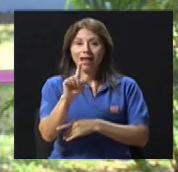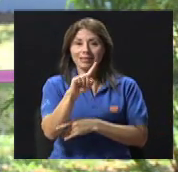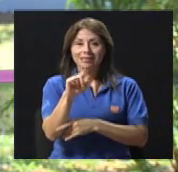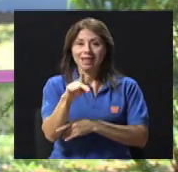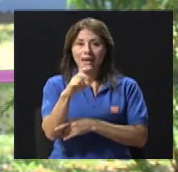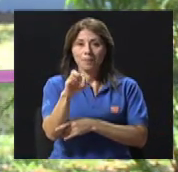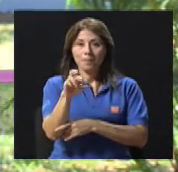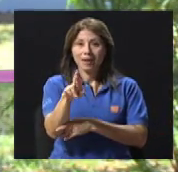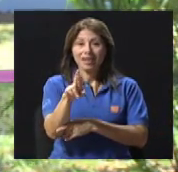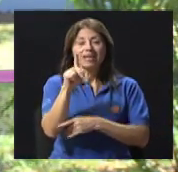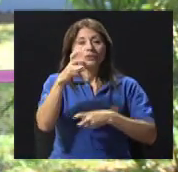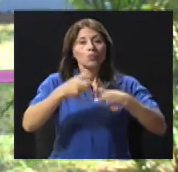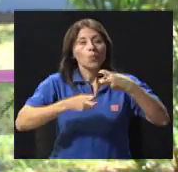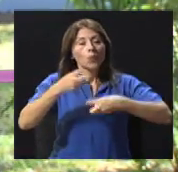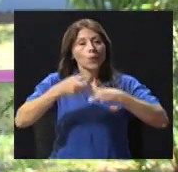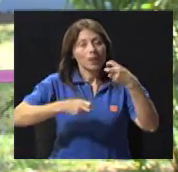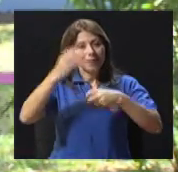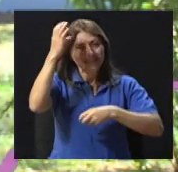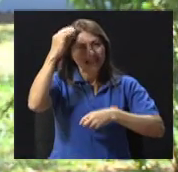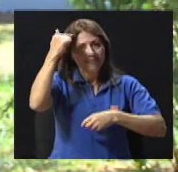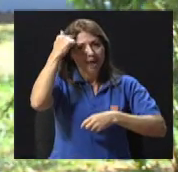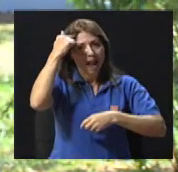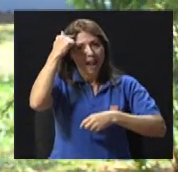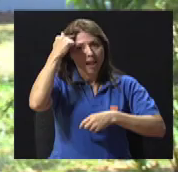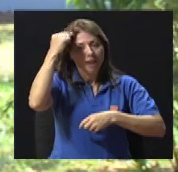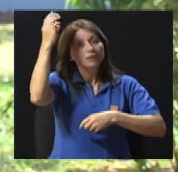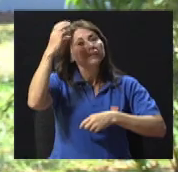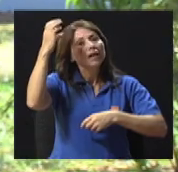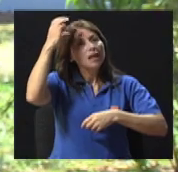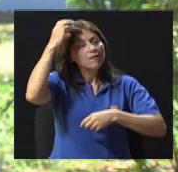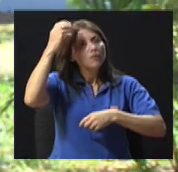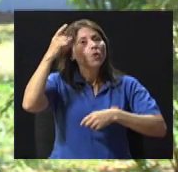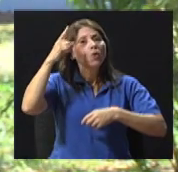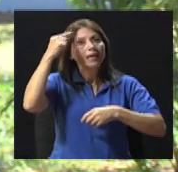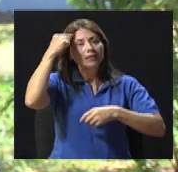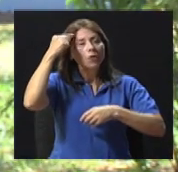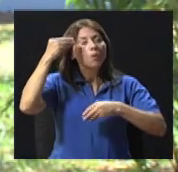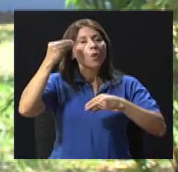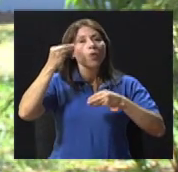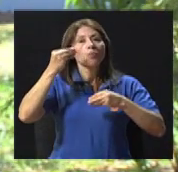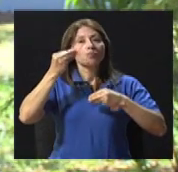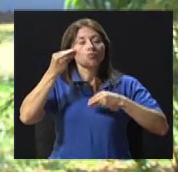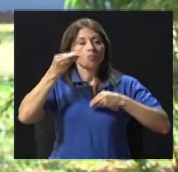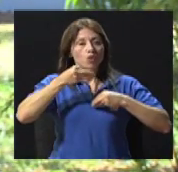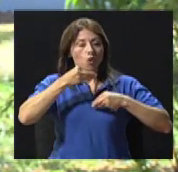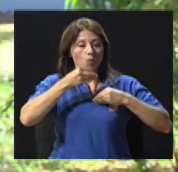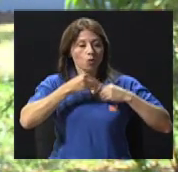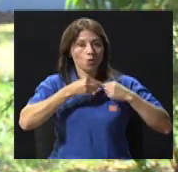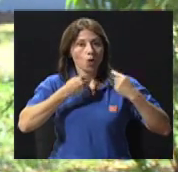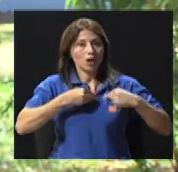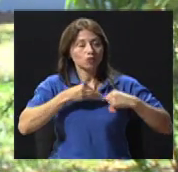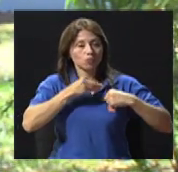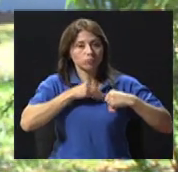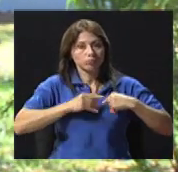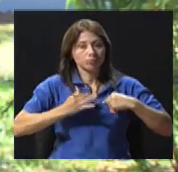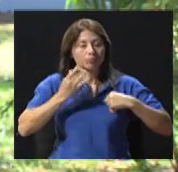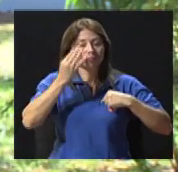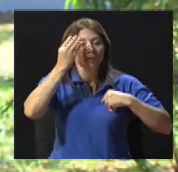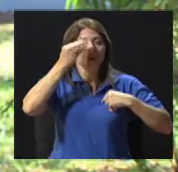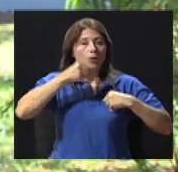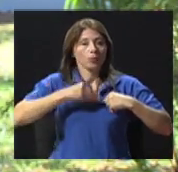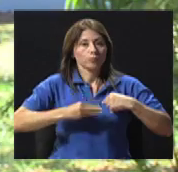y siendo el cerebro un área tan irrigada vascularmente, pues todos los problemas de corazón pueden traer